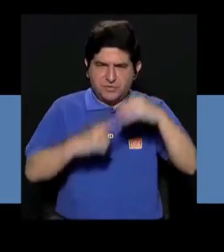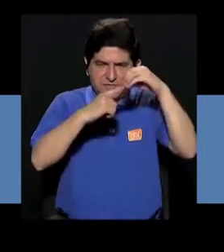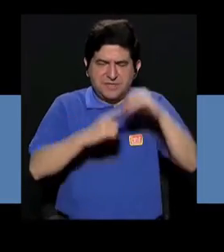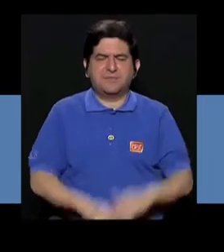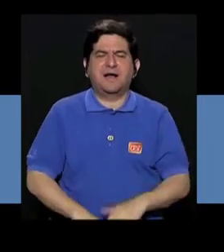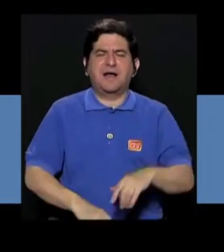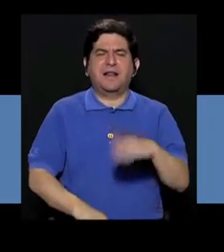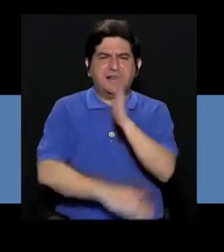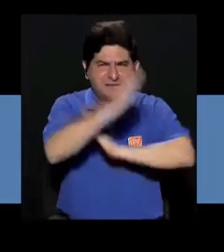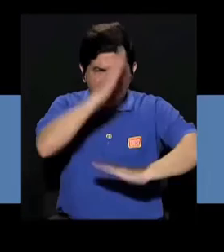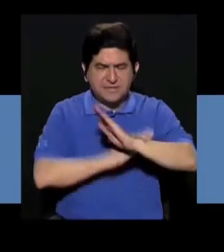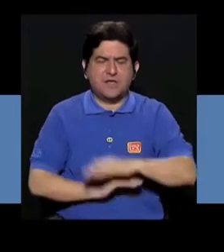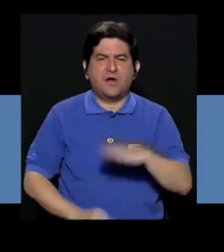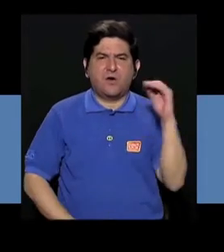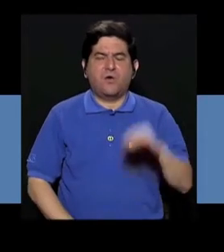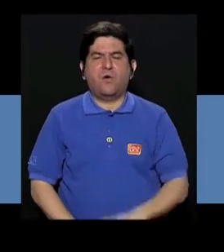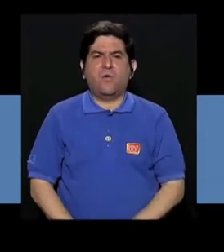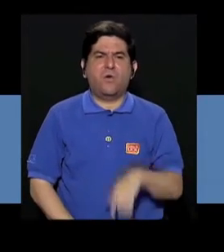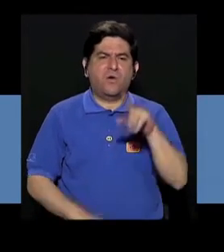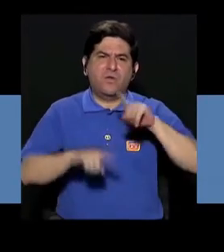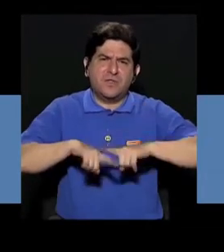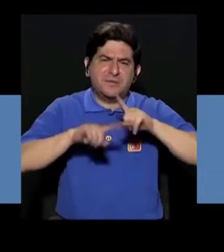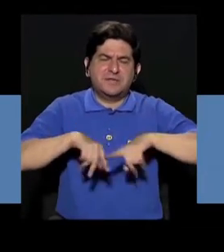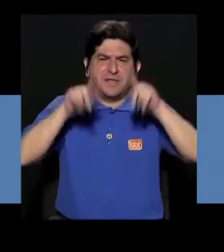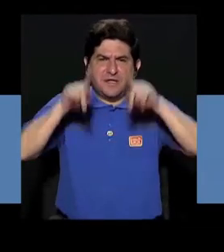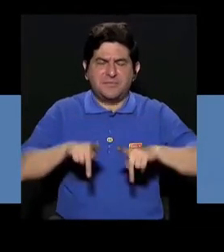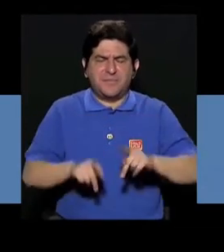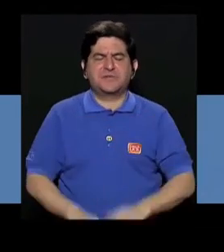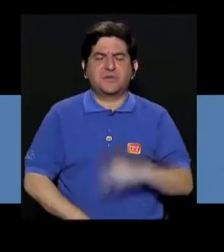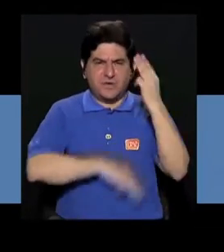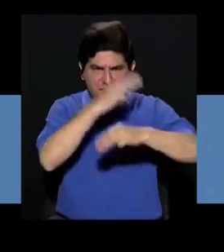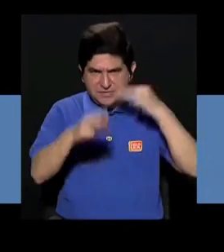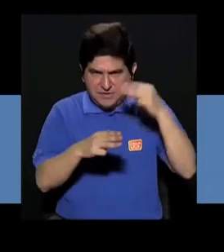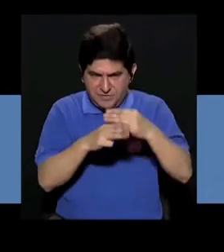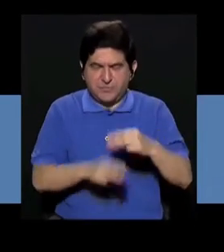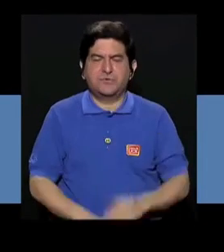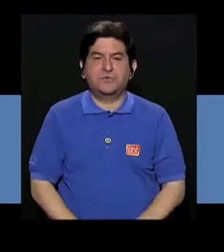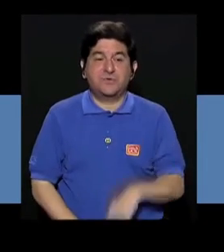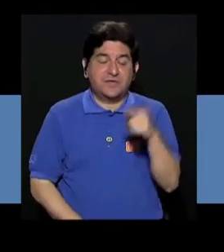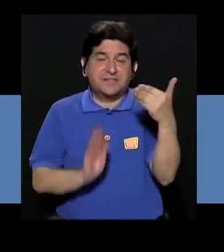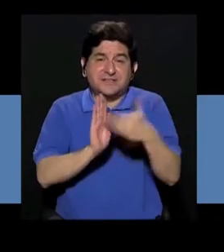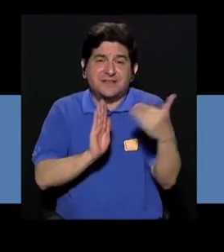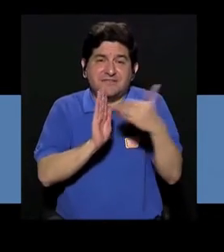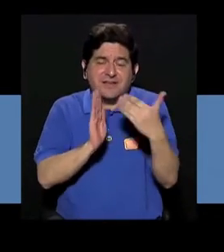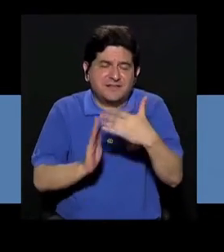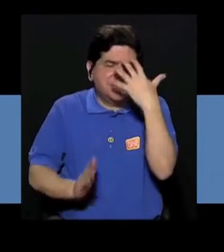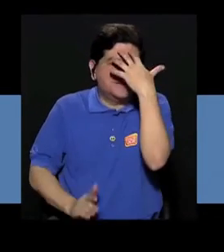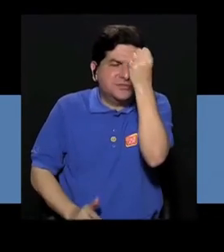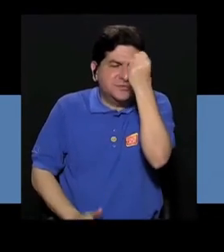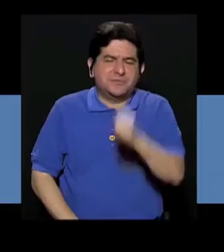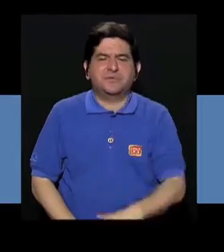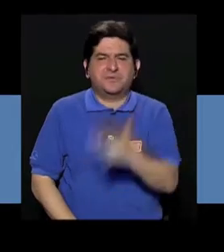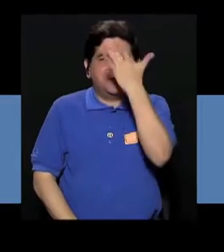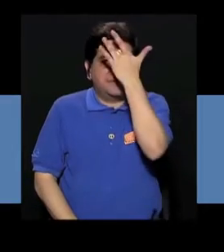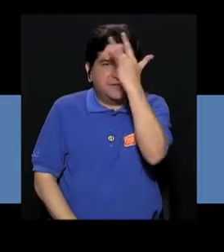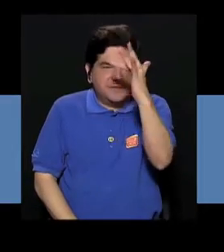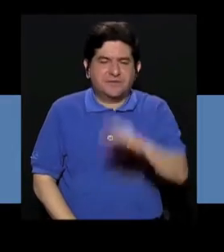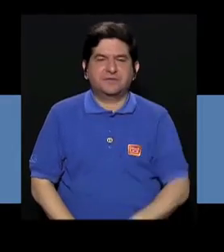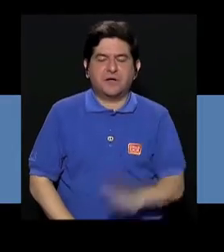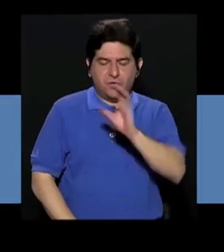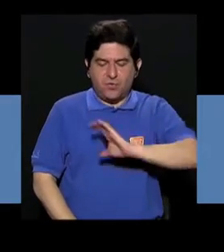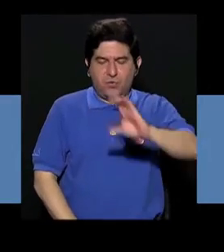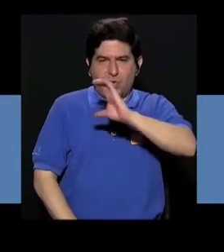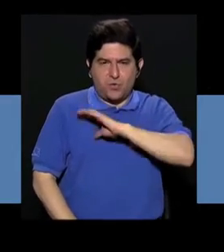discapacidad y dependencia entre las personas mayores en el mundo entero. Es un síndrome que implica el deterioro de la memoria, el